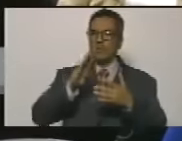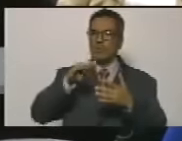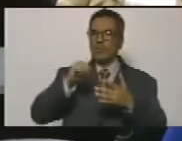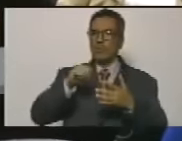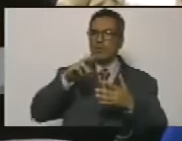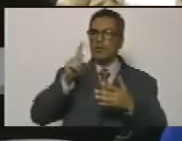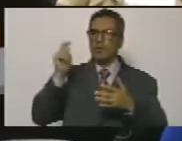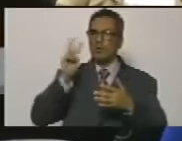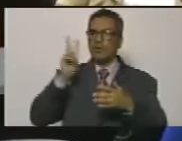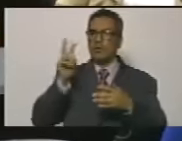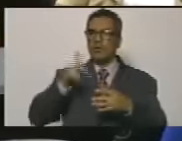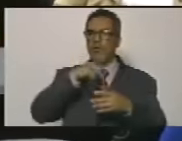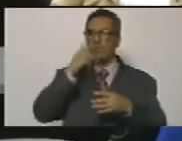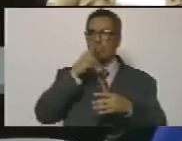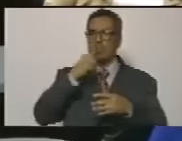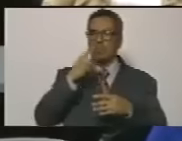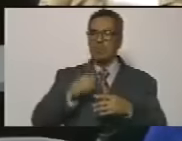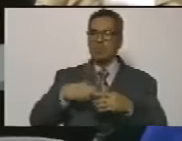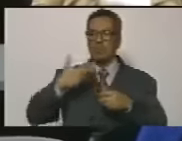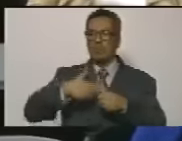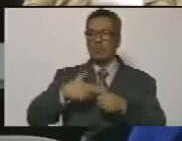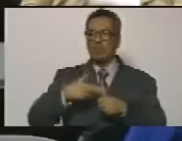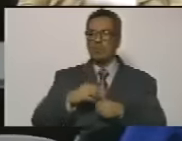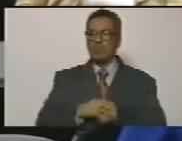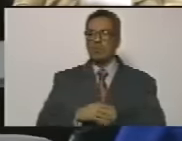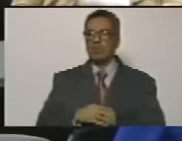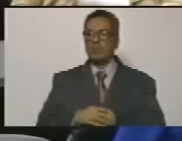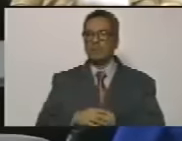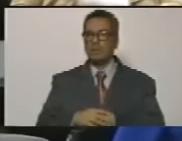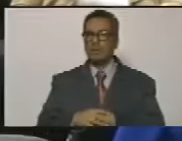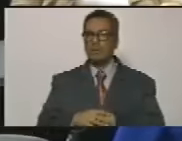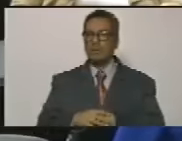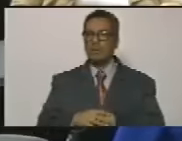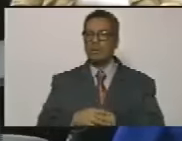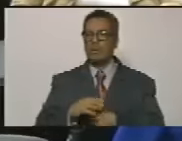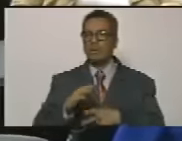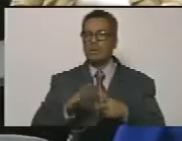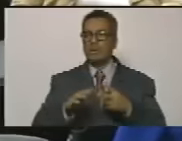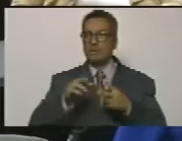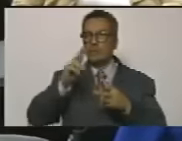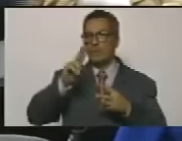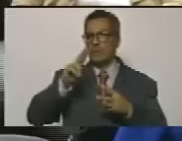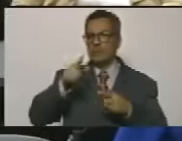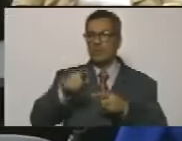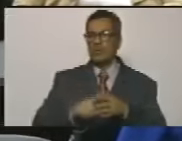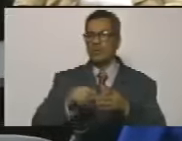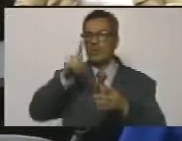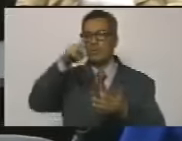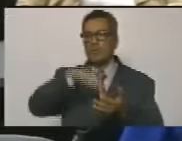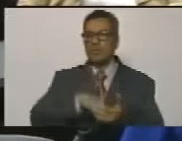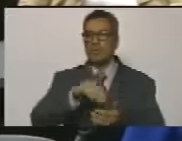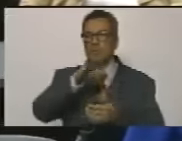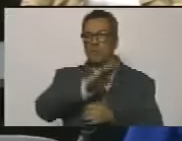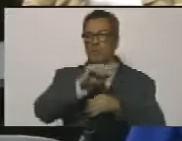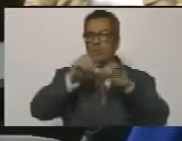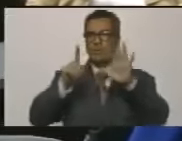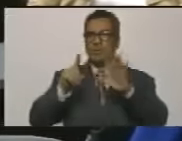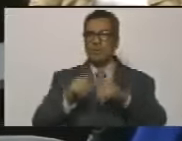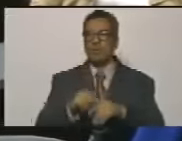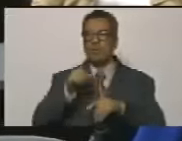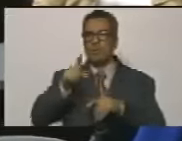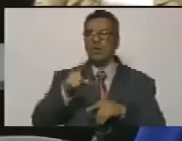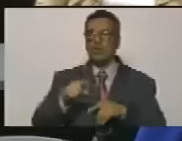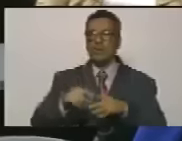Venezuela Política y Petróleo que lo publicó en en 1956 en